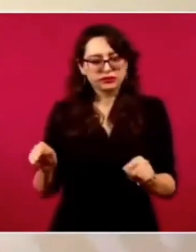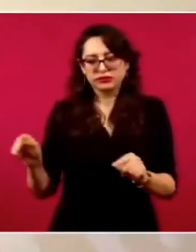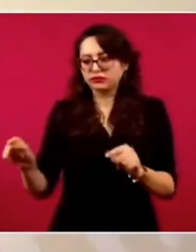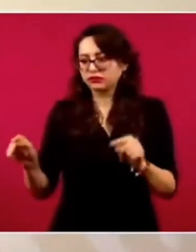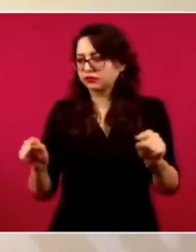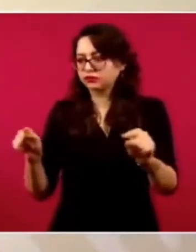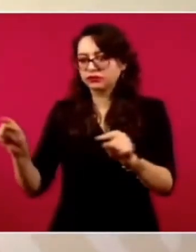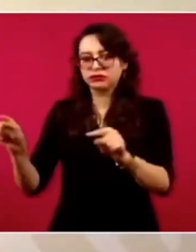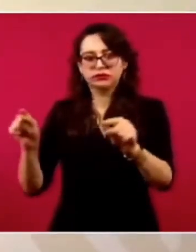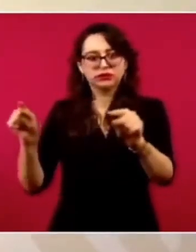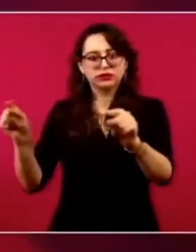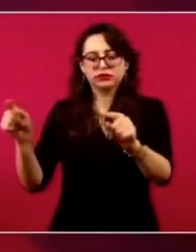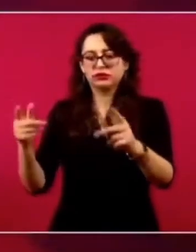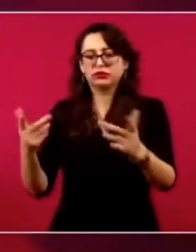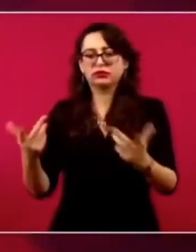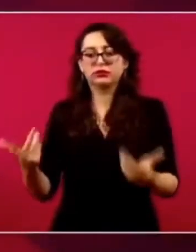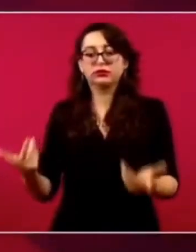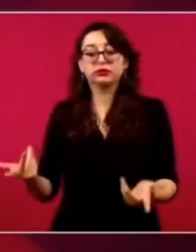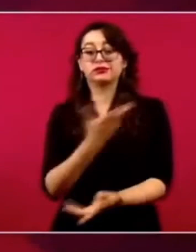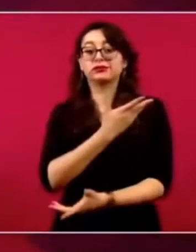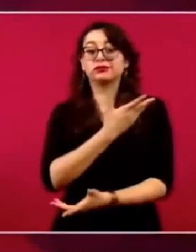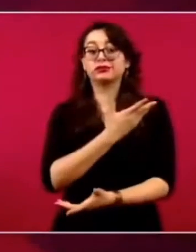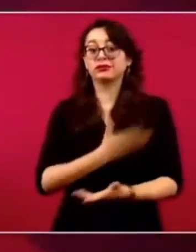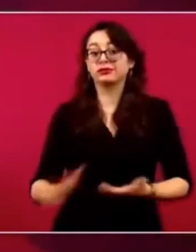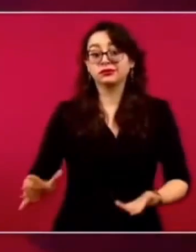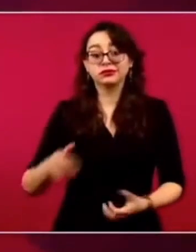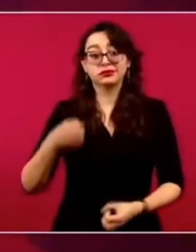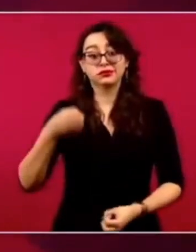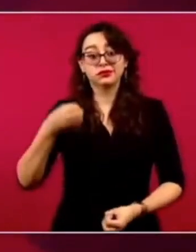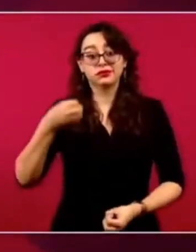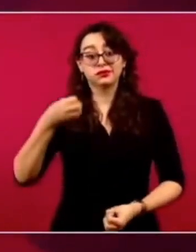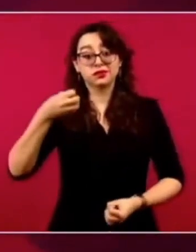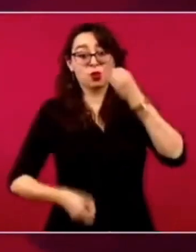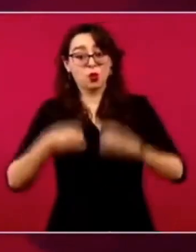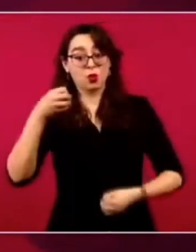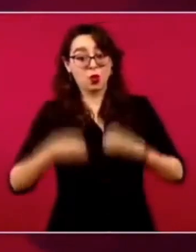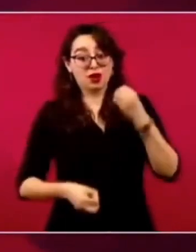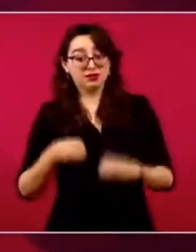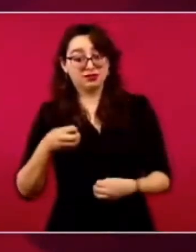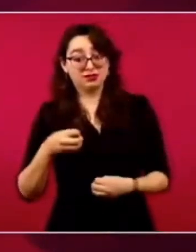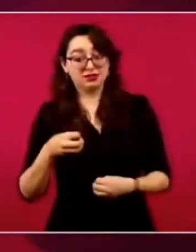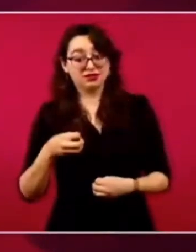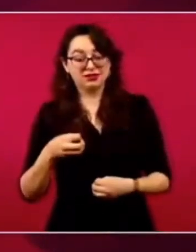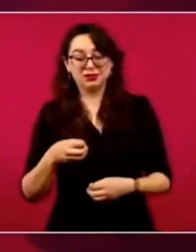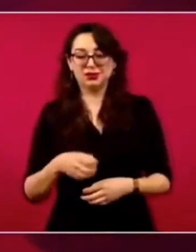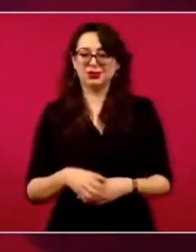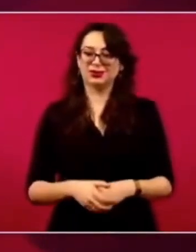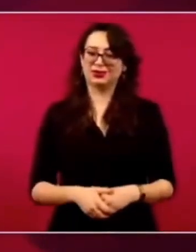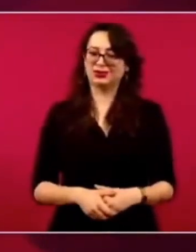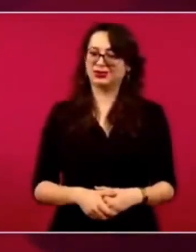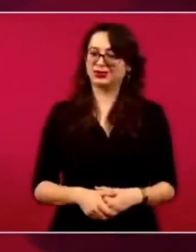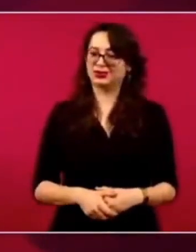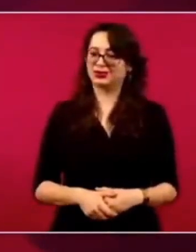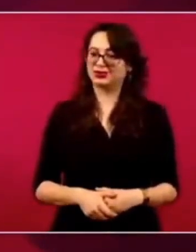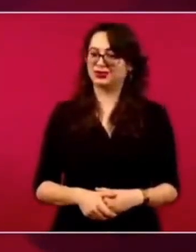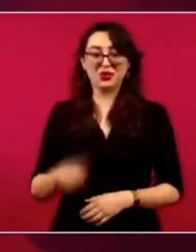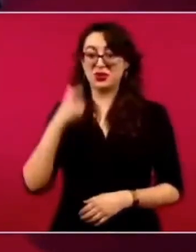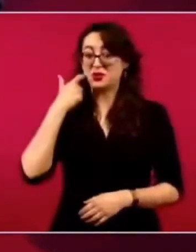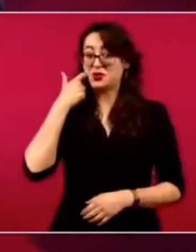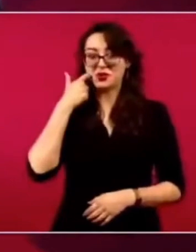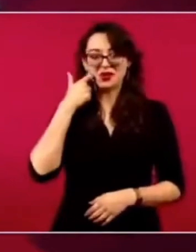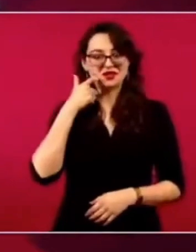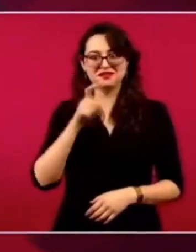no está